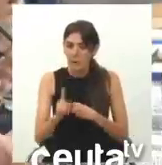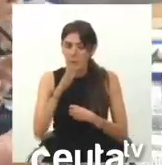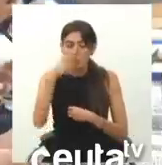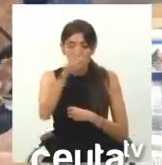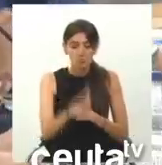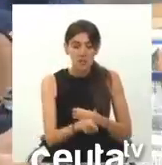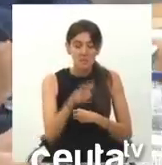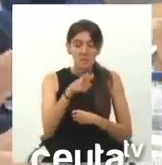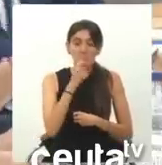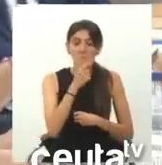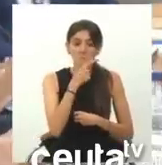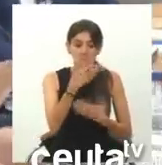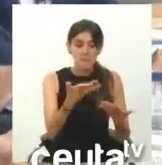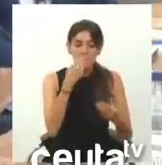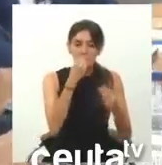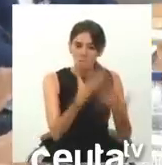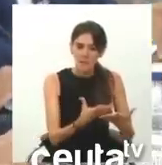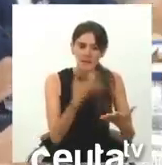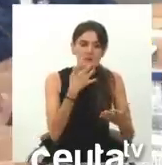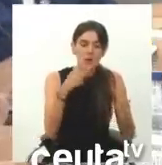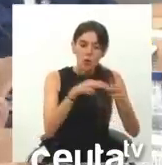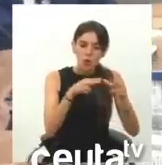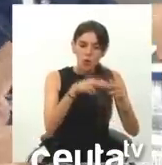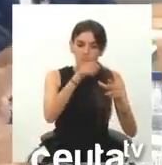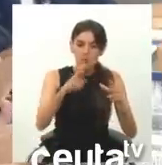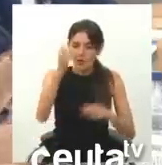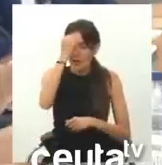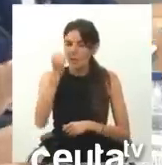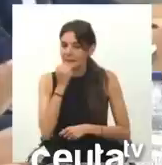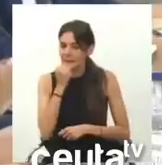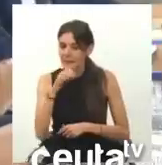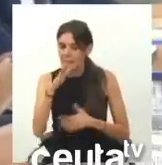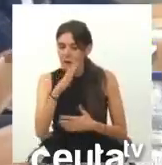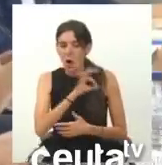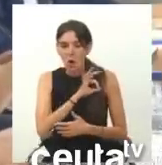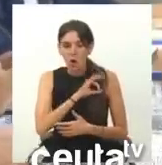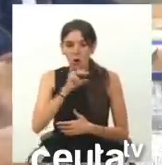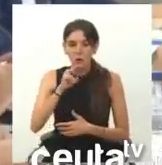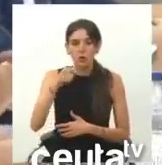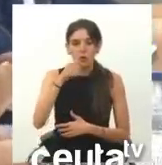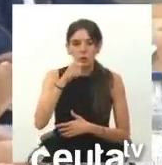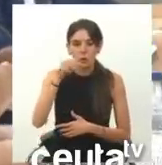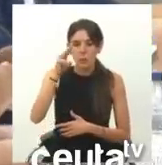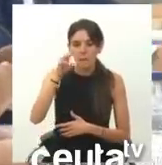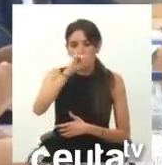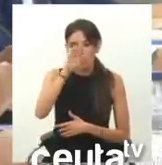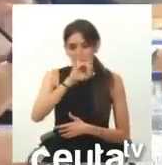prefiere quedar bien con el socio de los etarras, con don Pedro Sánchez Castejón.